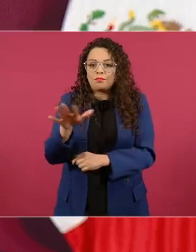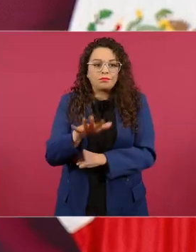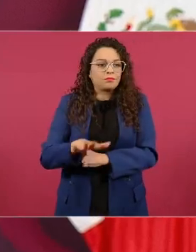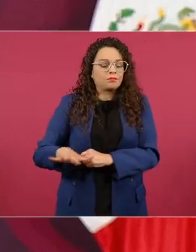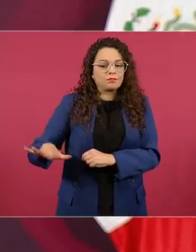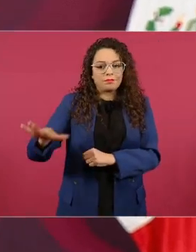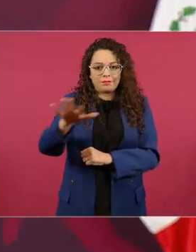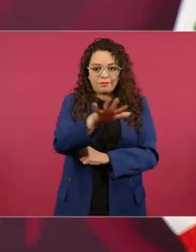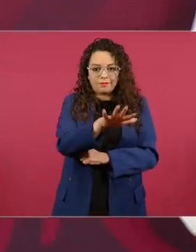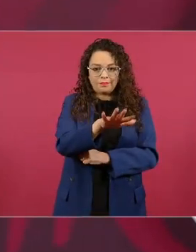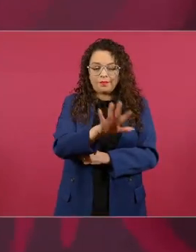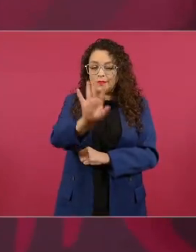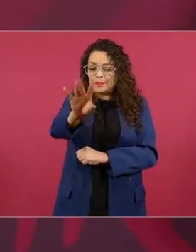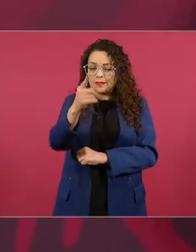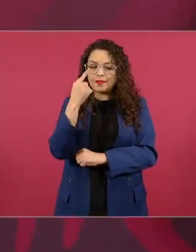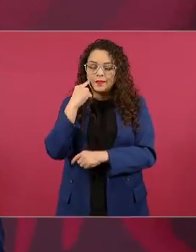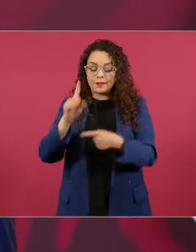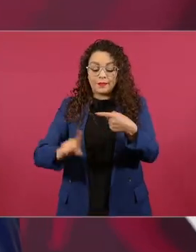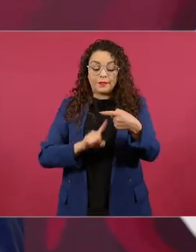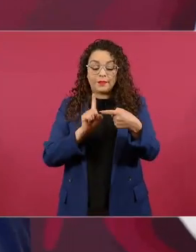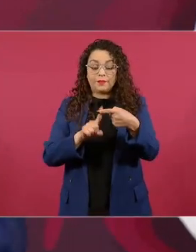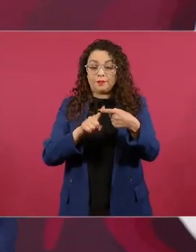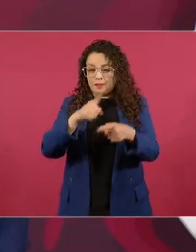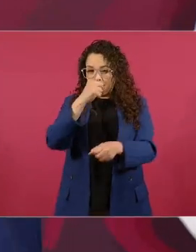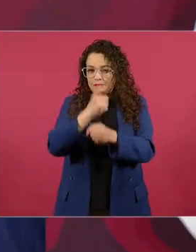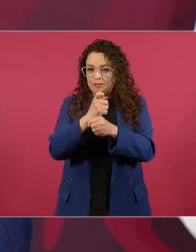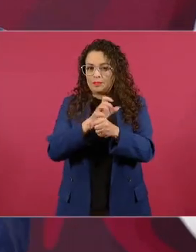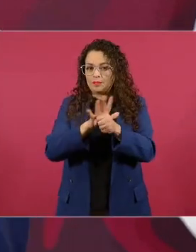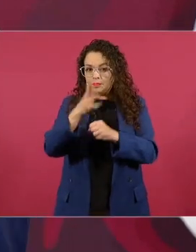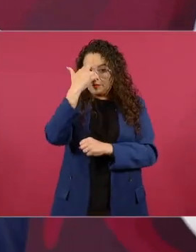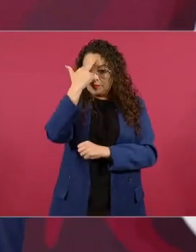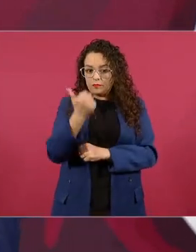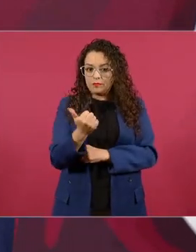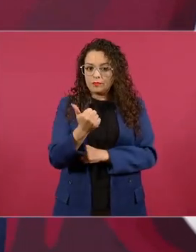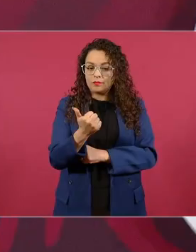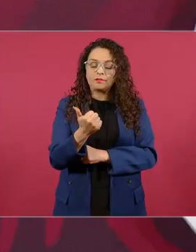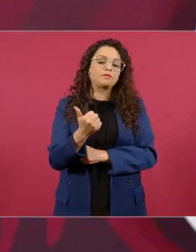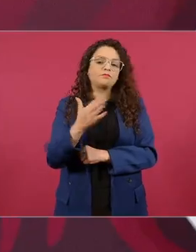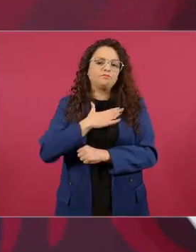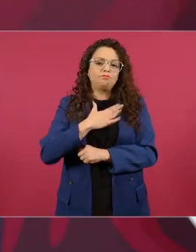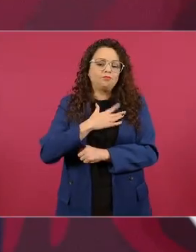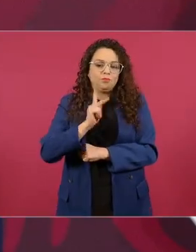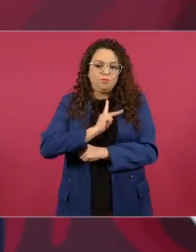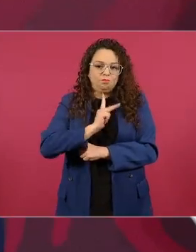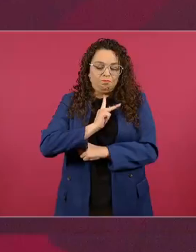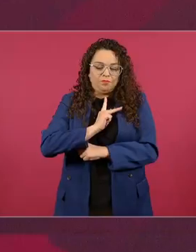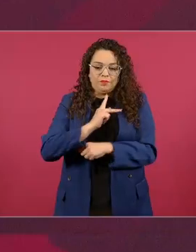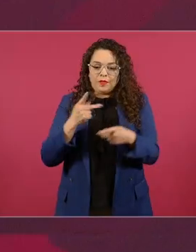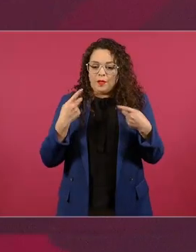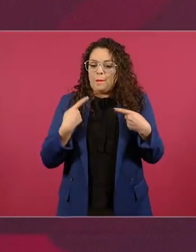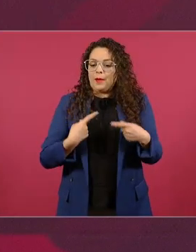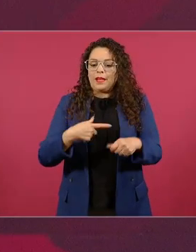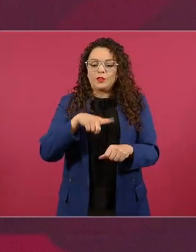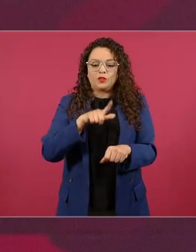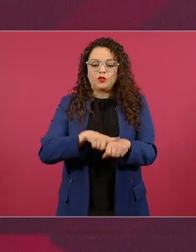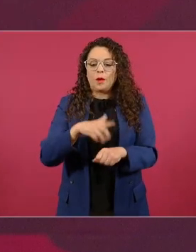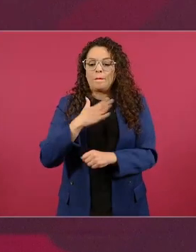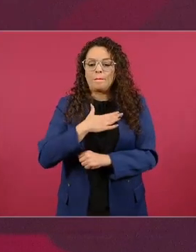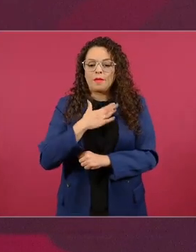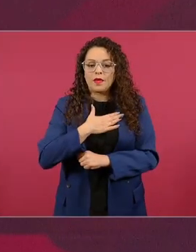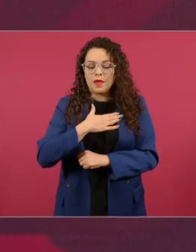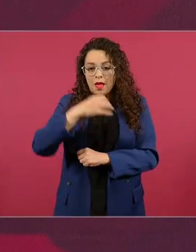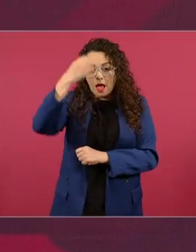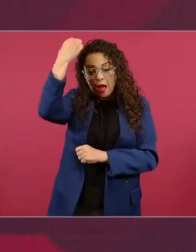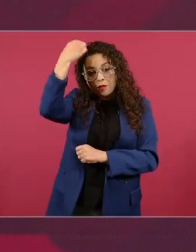por cuestiones personales por mi